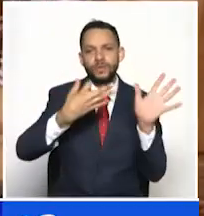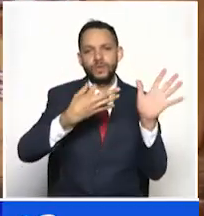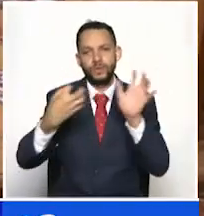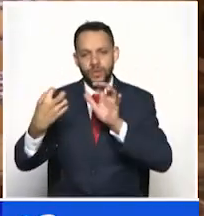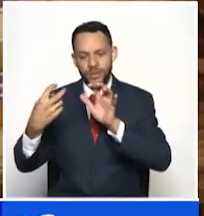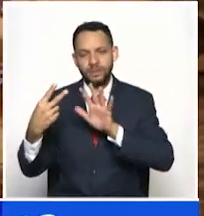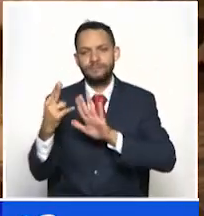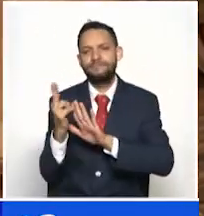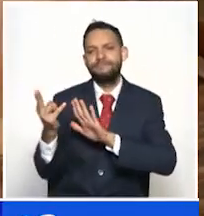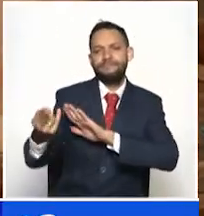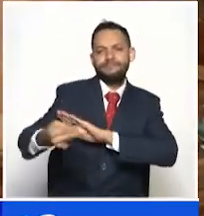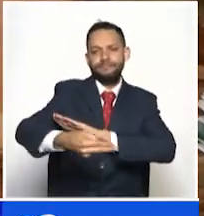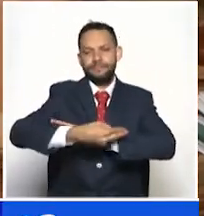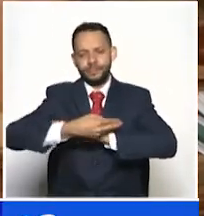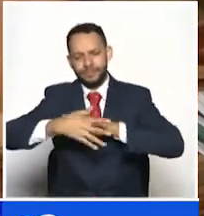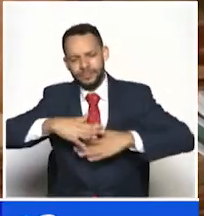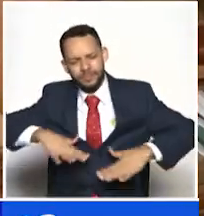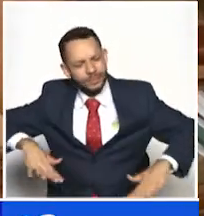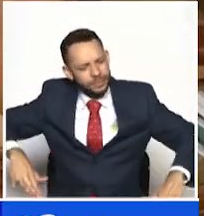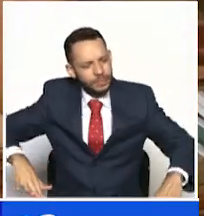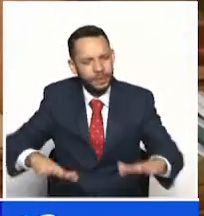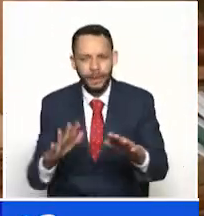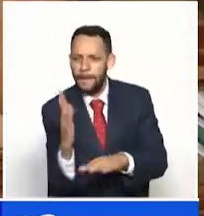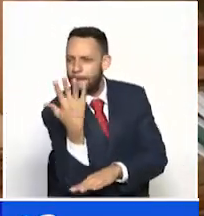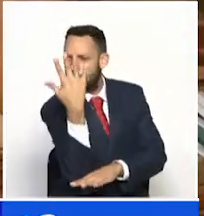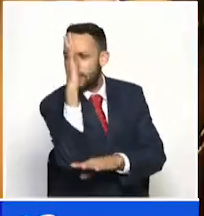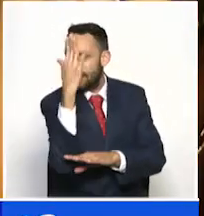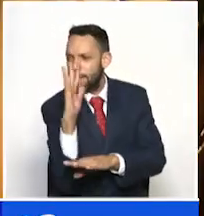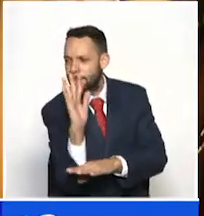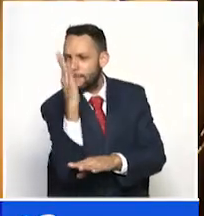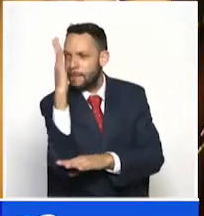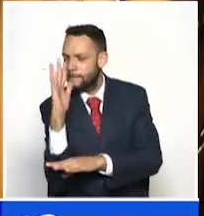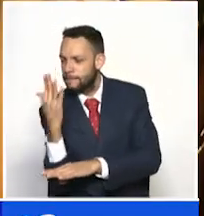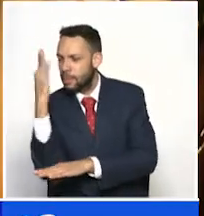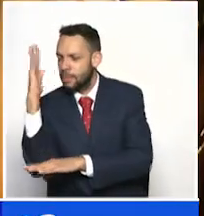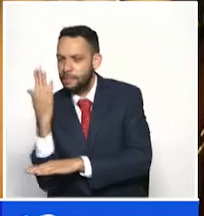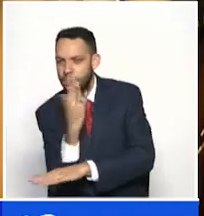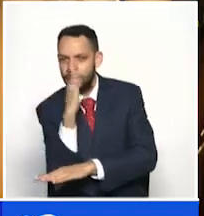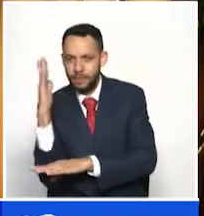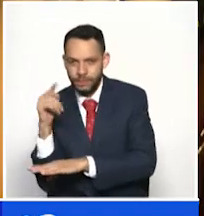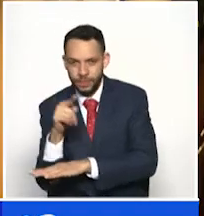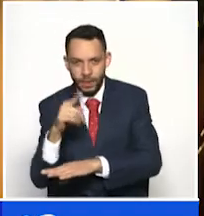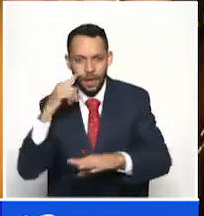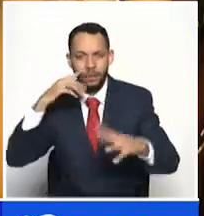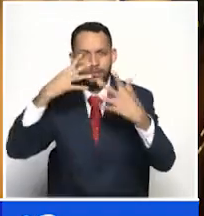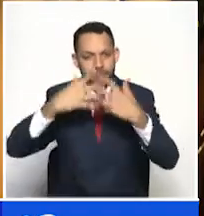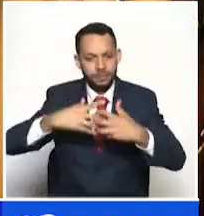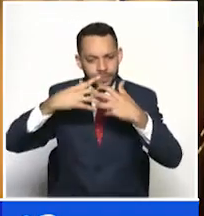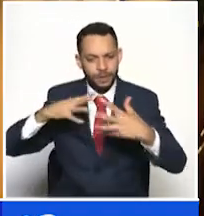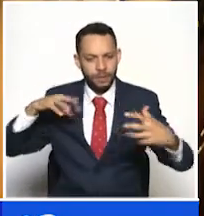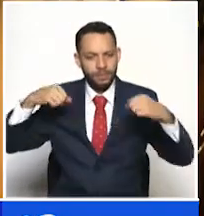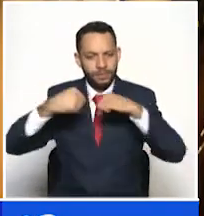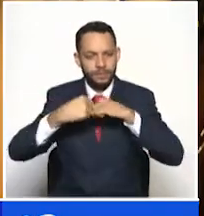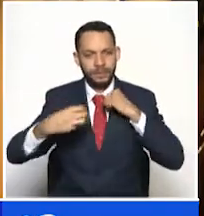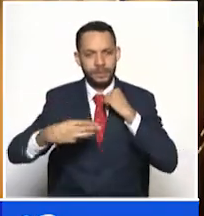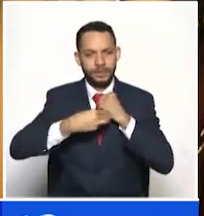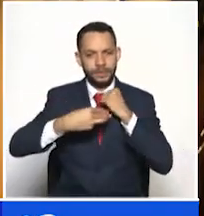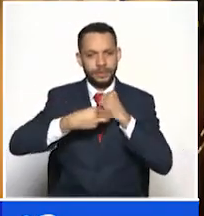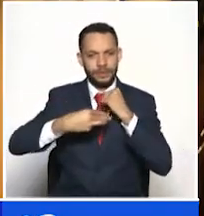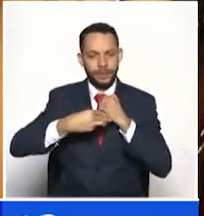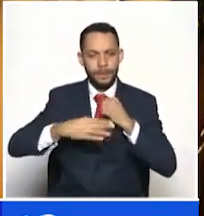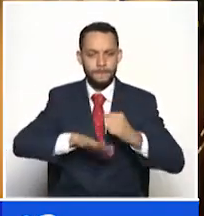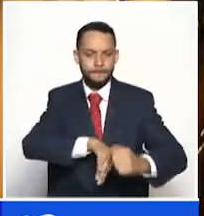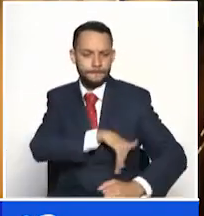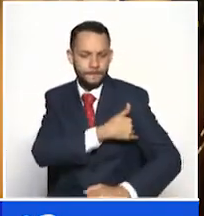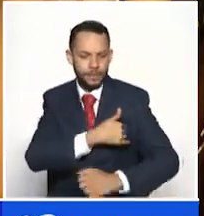cada vez encontramos más versatilidad este recurso. Estamos mirando también cadenas productivas en alianza con el SENA, en alianza con el Ministerio de Agricultura.